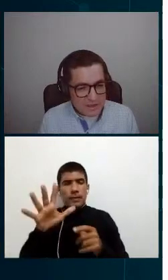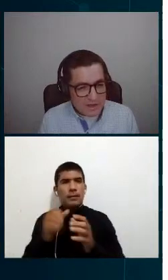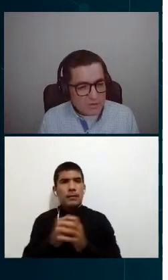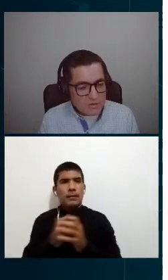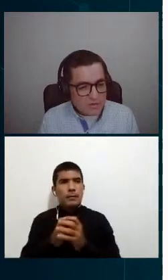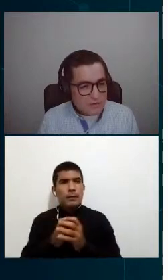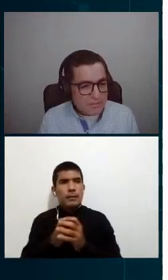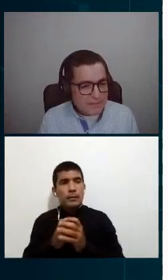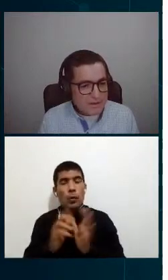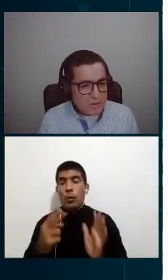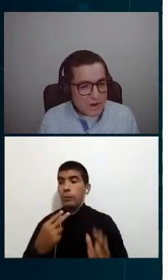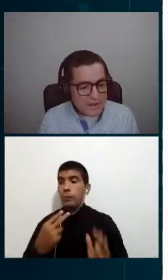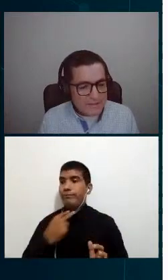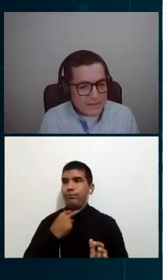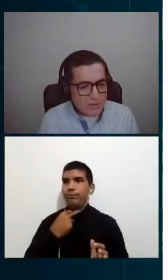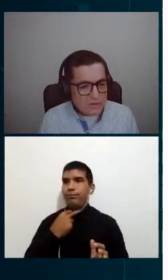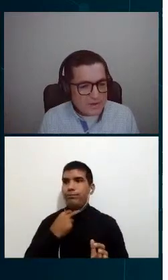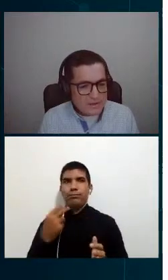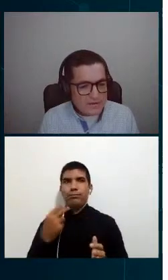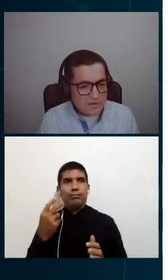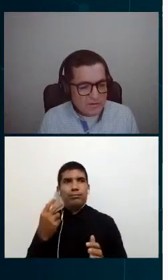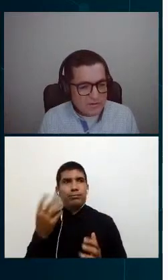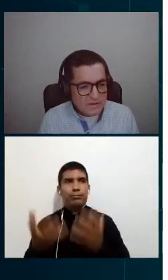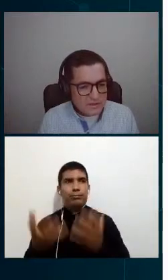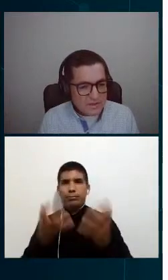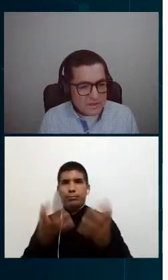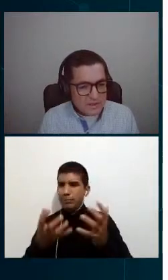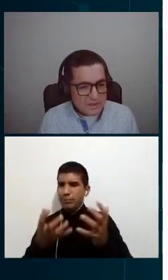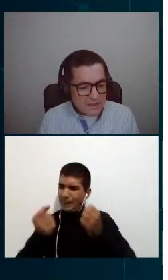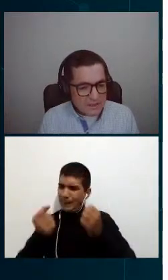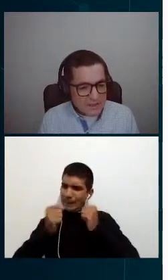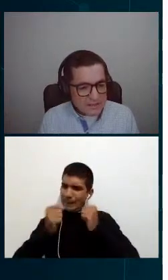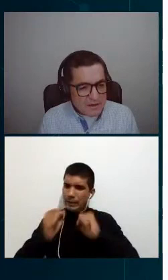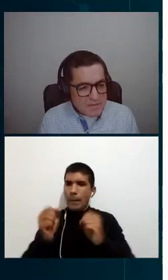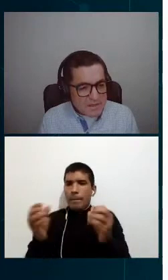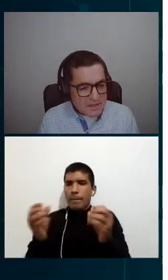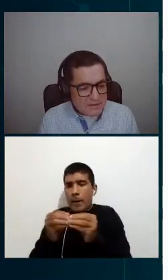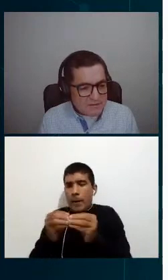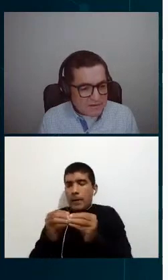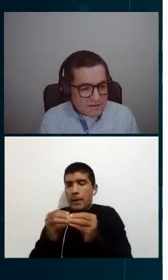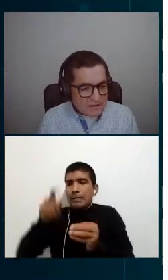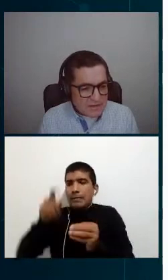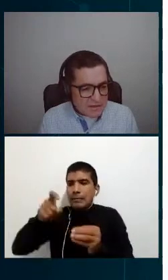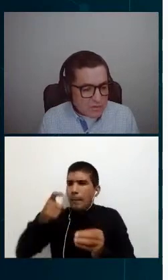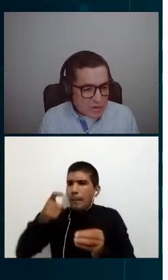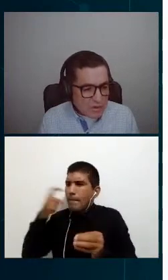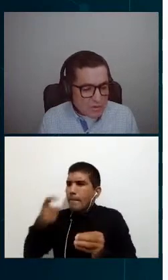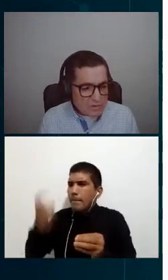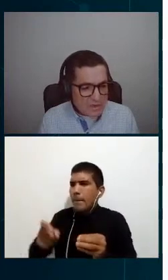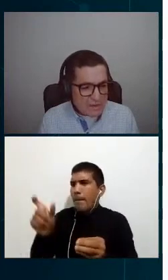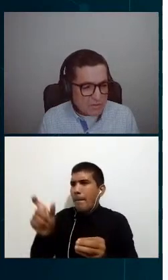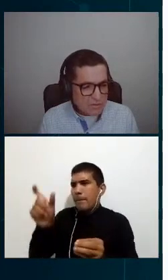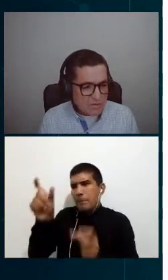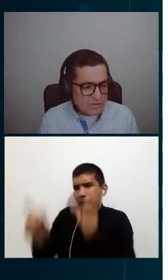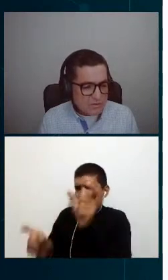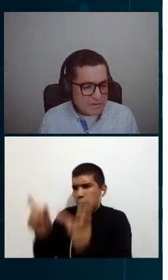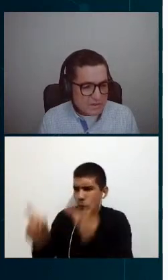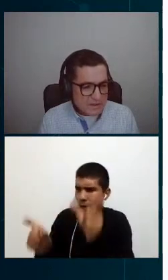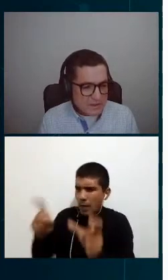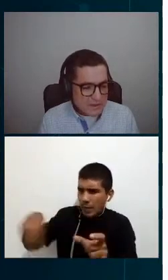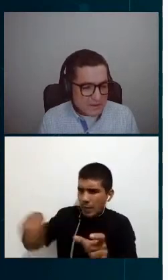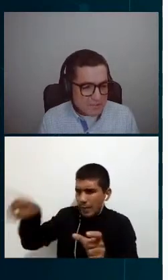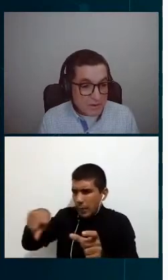ahí sí que hay las condiciones particulares de contratación, que terminan siendo el contrato.